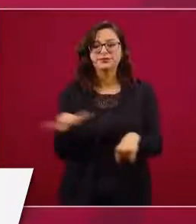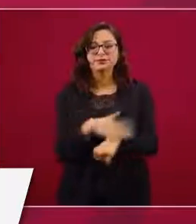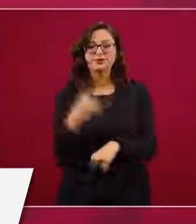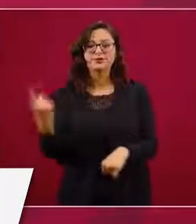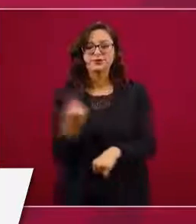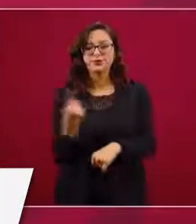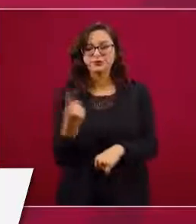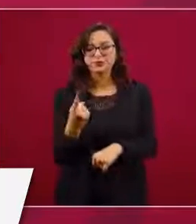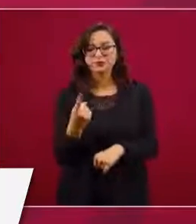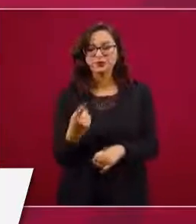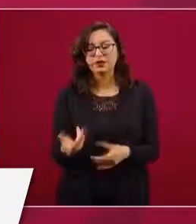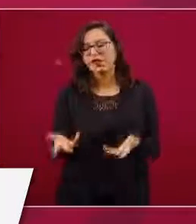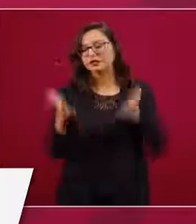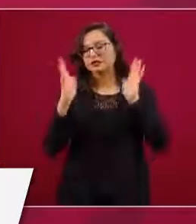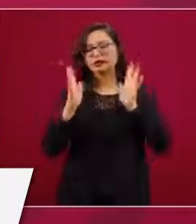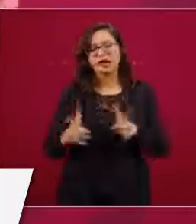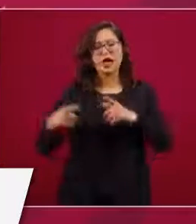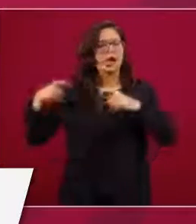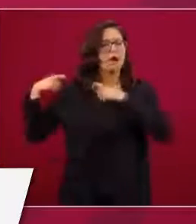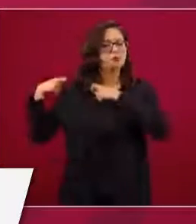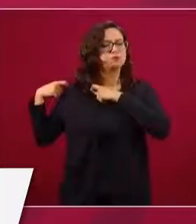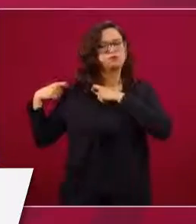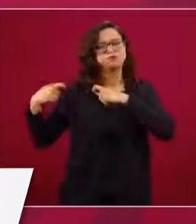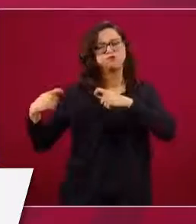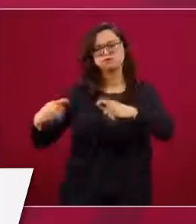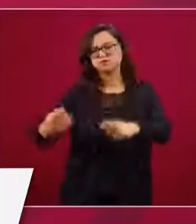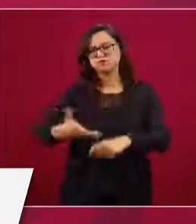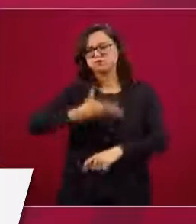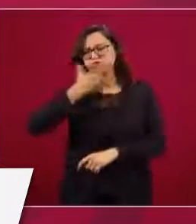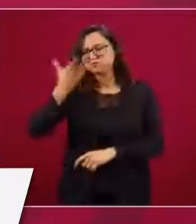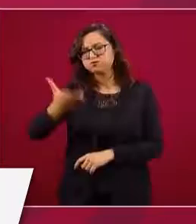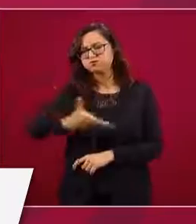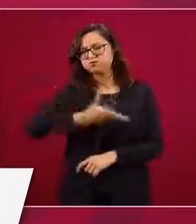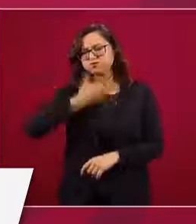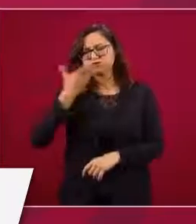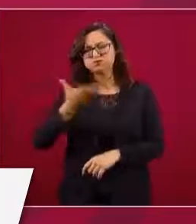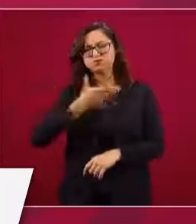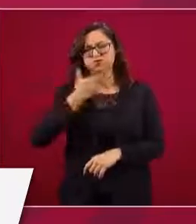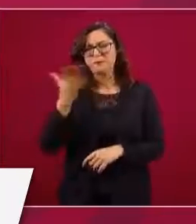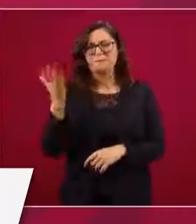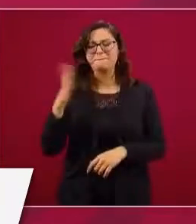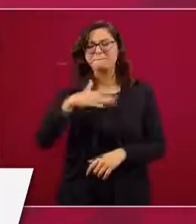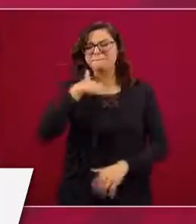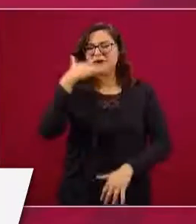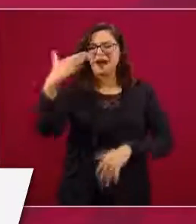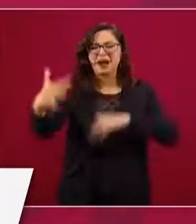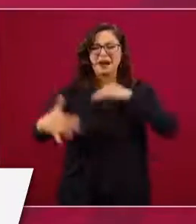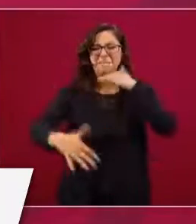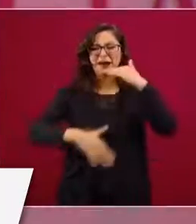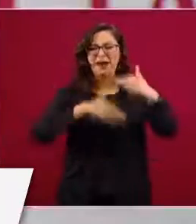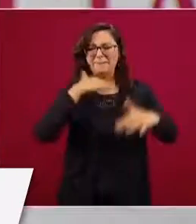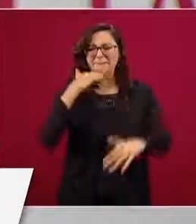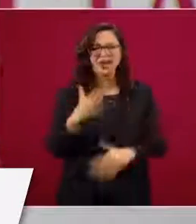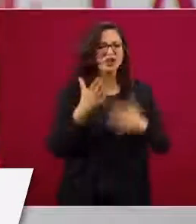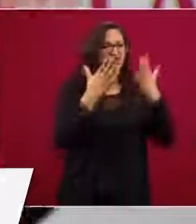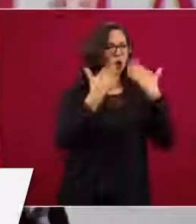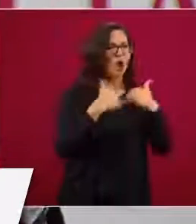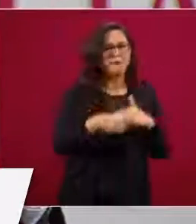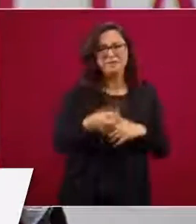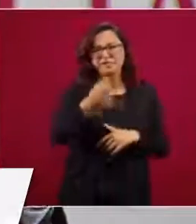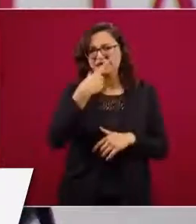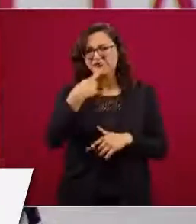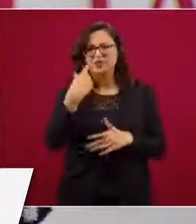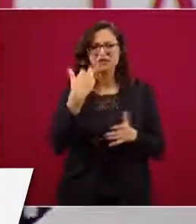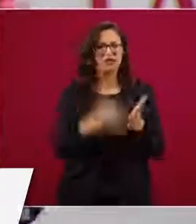circuitos, prácticas, tradiciones y costumbres que nos llevaron desgraciadamente a mucha corrupción, desabasto y casos